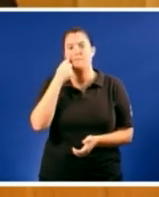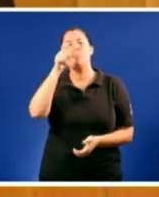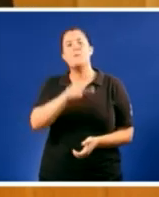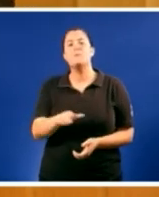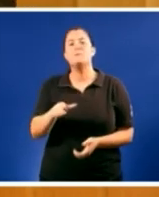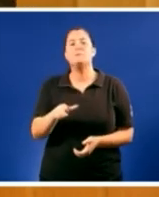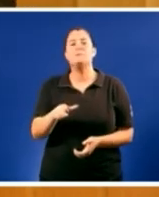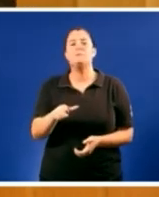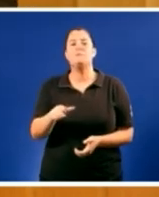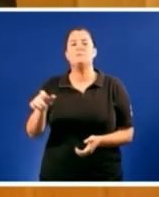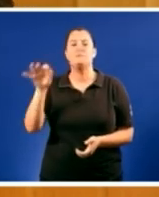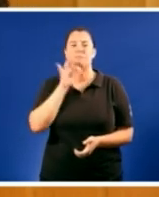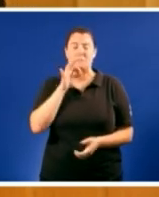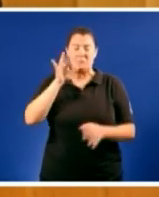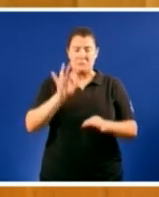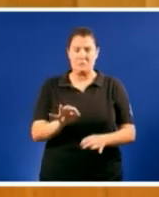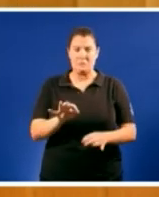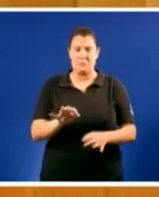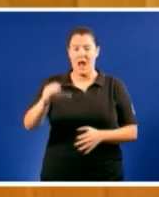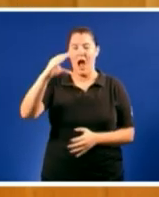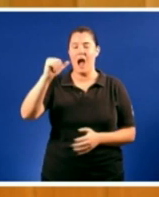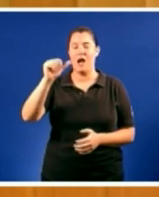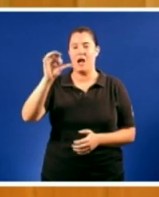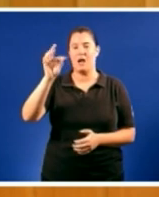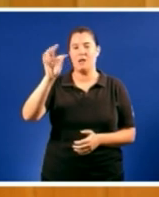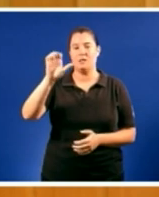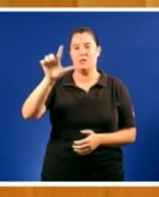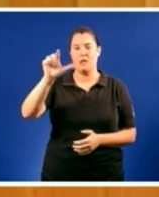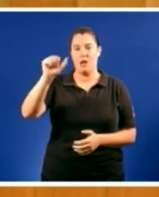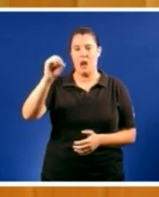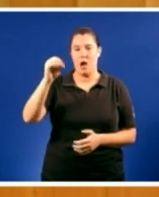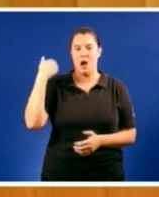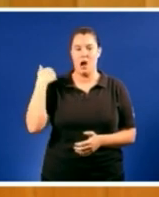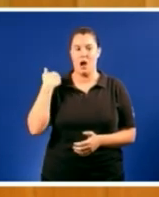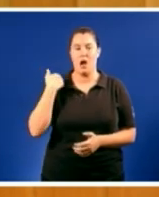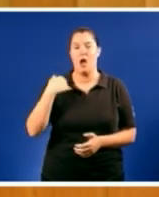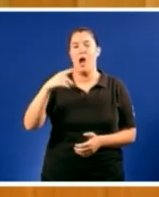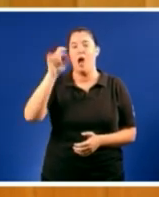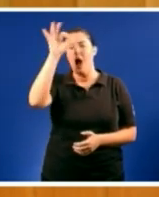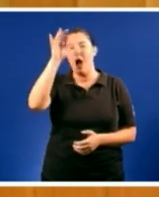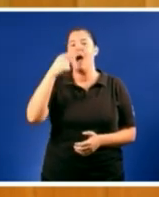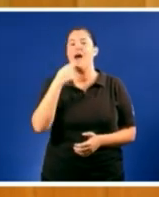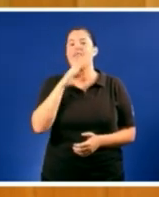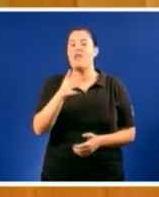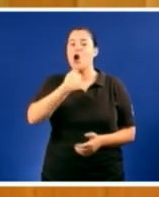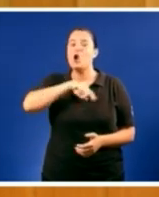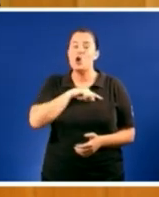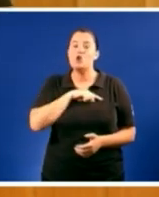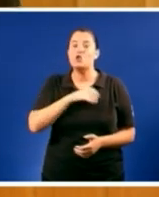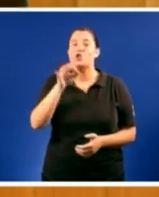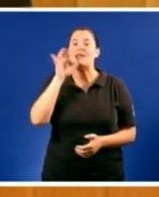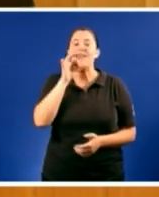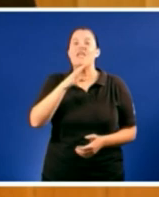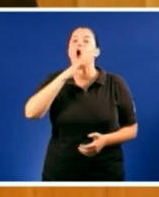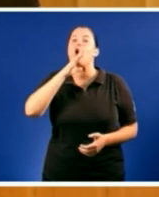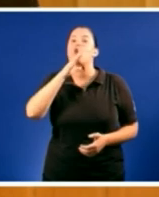noso ser decía Castelao que somos galegos por obra e gracia do idioma o galego é